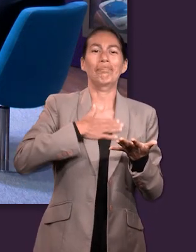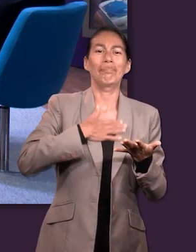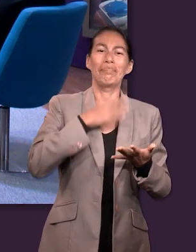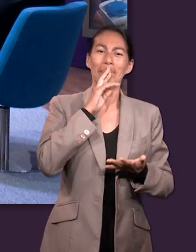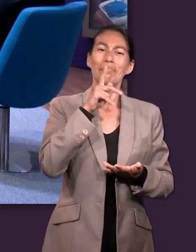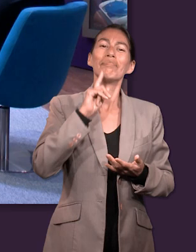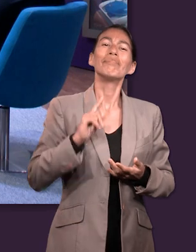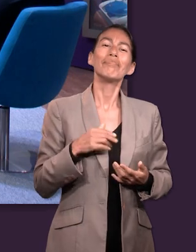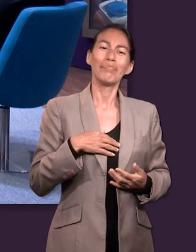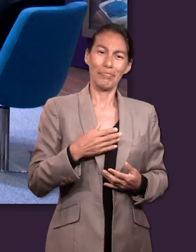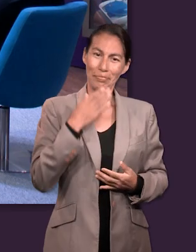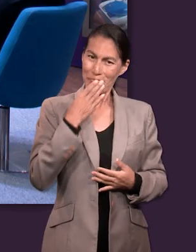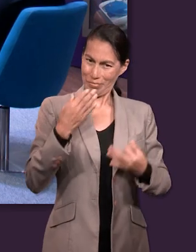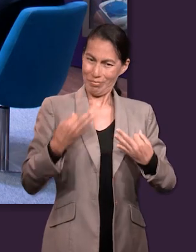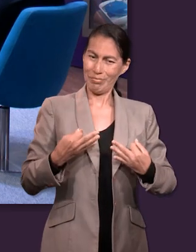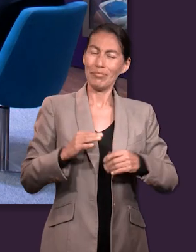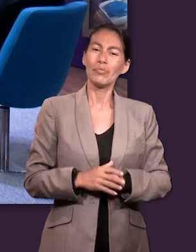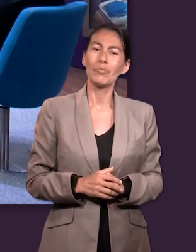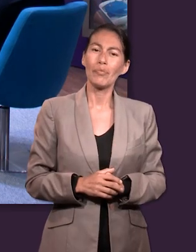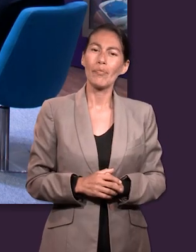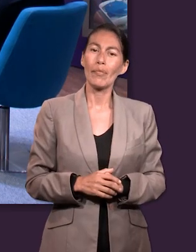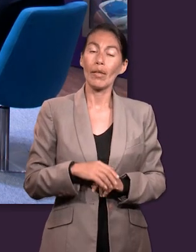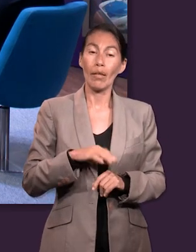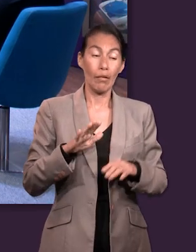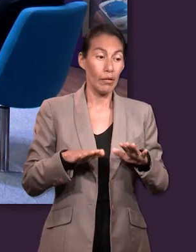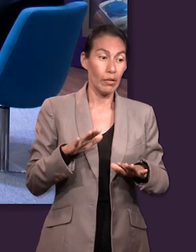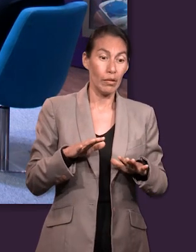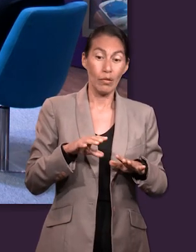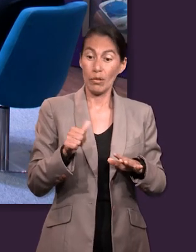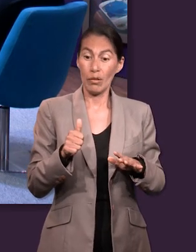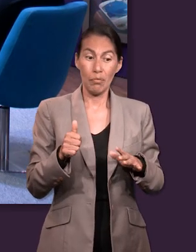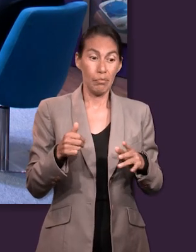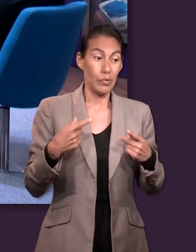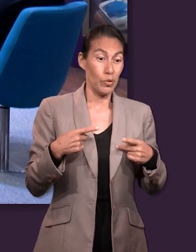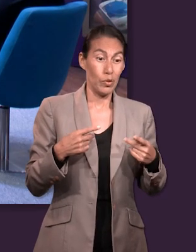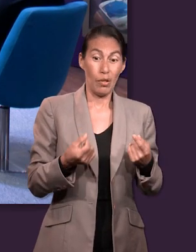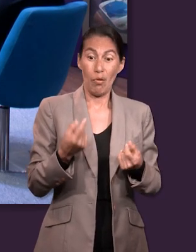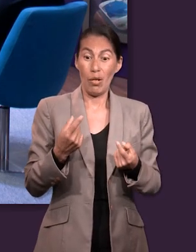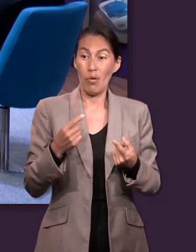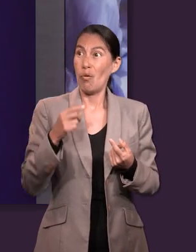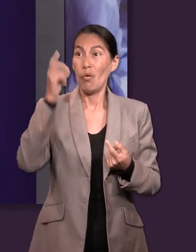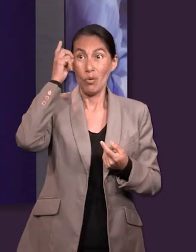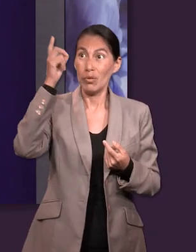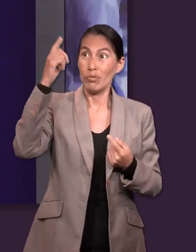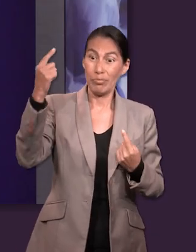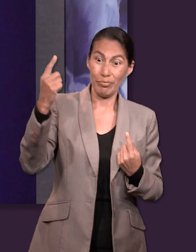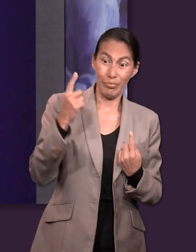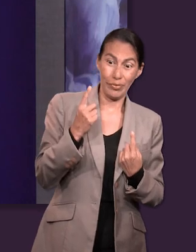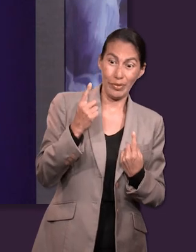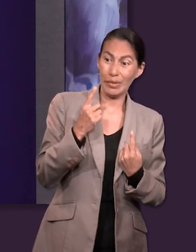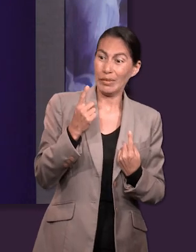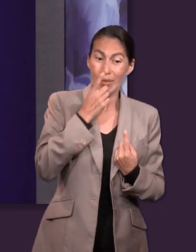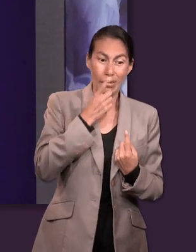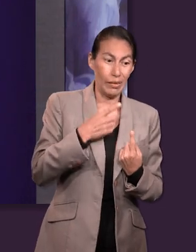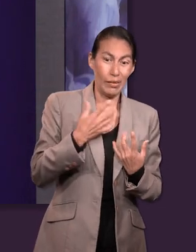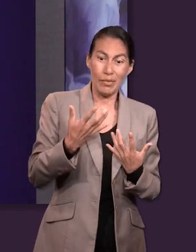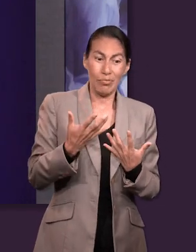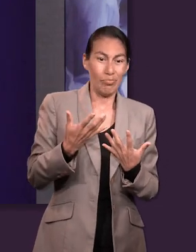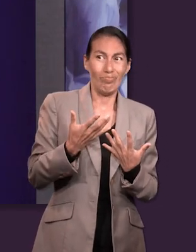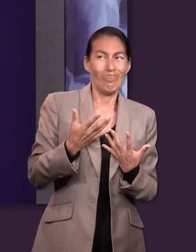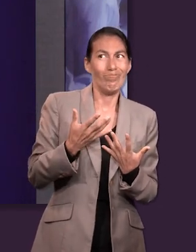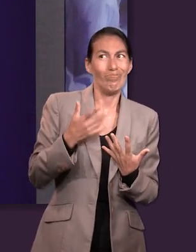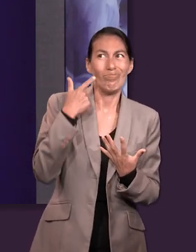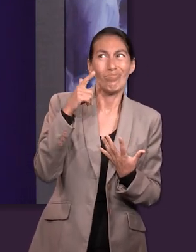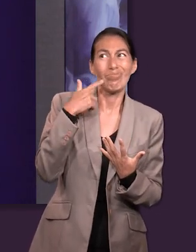opinión o su postura sea la que prevalezca. Y cuando te topas con otra que es contraria, como que si bien te vas a lograr